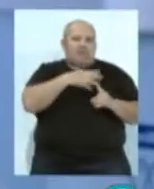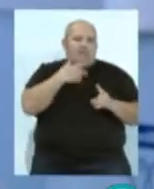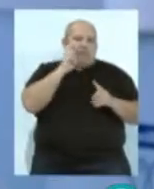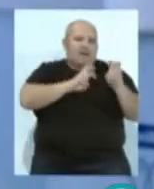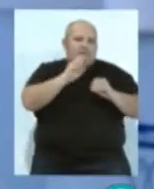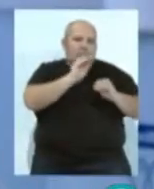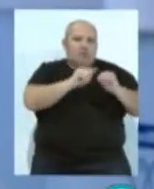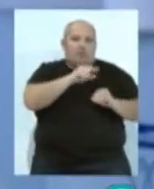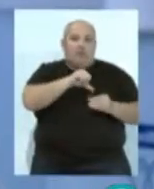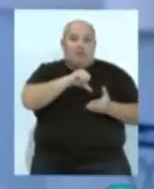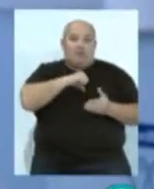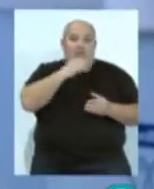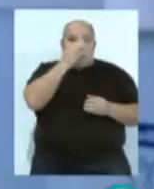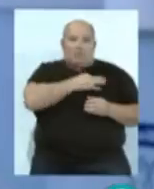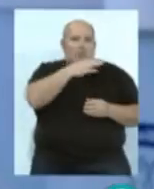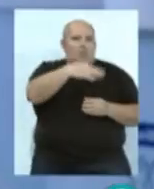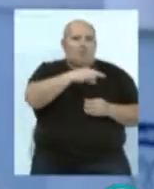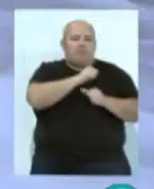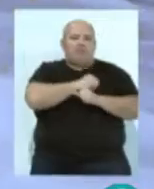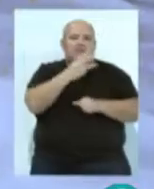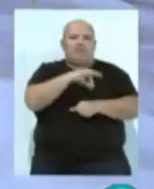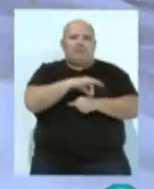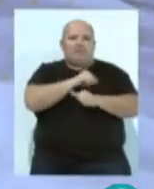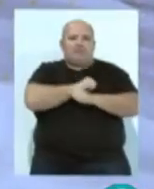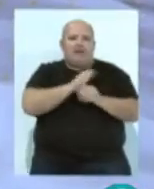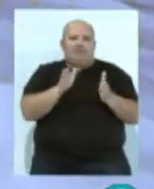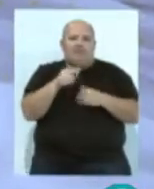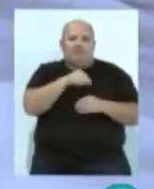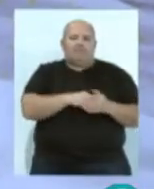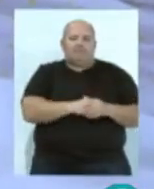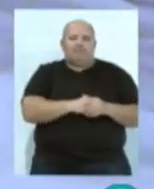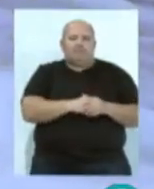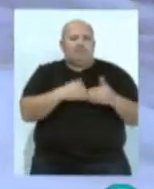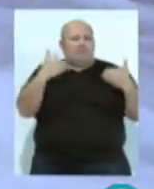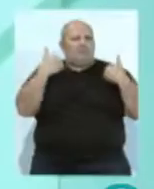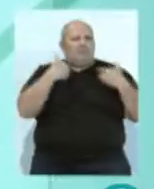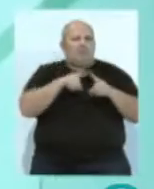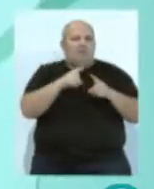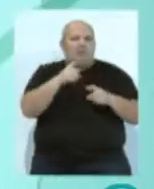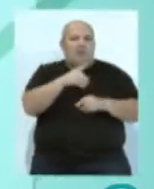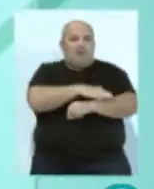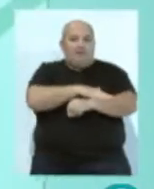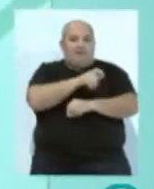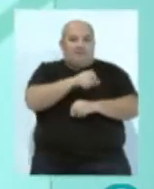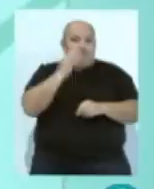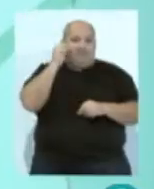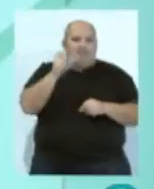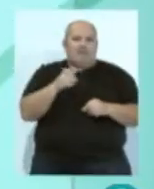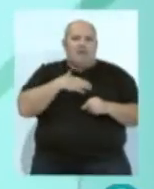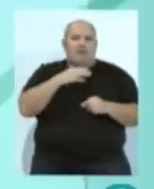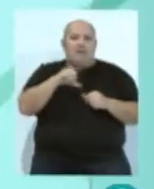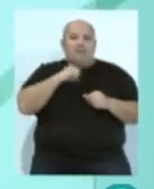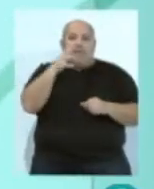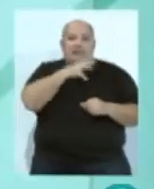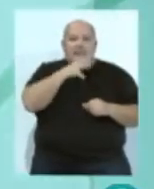quien ha recordado que este centro es el único que queda con tres pacientes por habitación. La responsable del Ejecutivo andaluz ha señalado además que el Hospital de